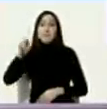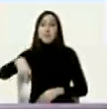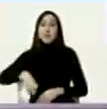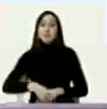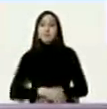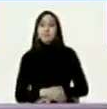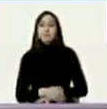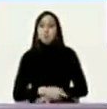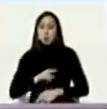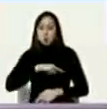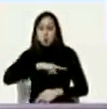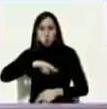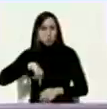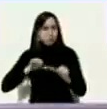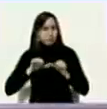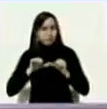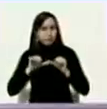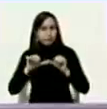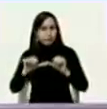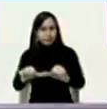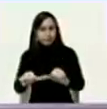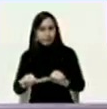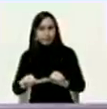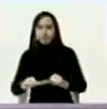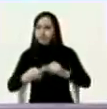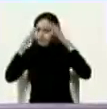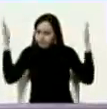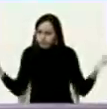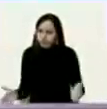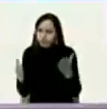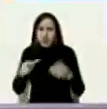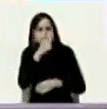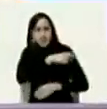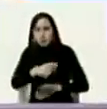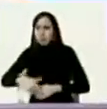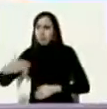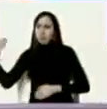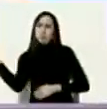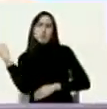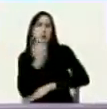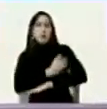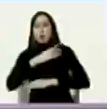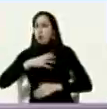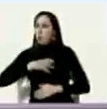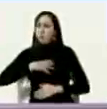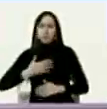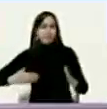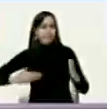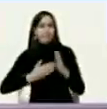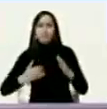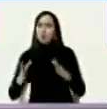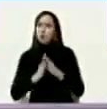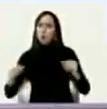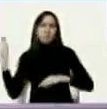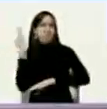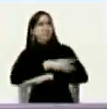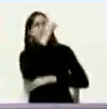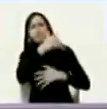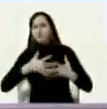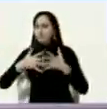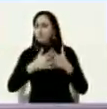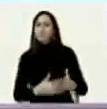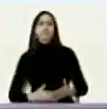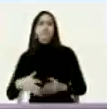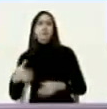nosotros no nos quedamos de manos atadas nadie nos va a atar las manos tomen las sanciones que quieran tomar desde el imperio norteamericano